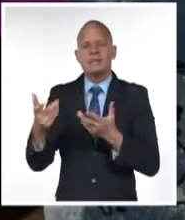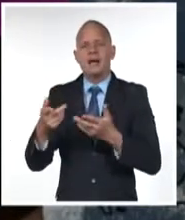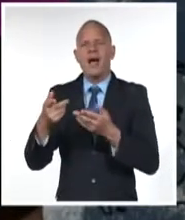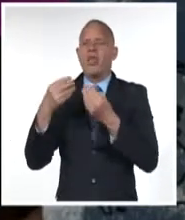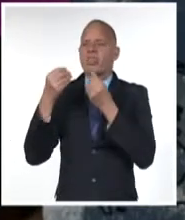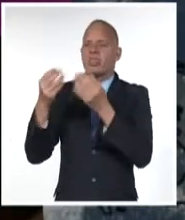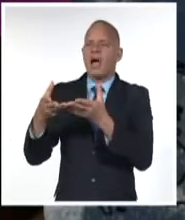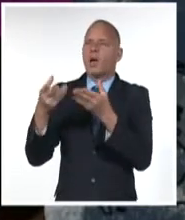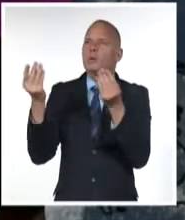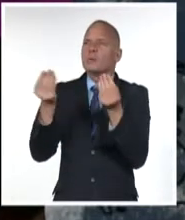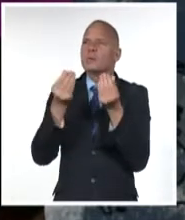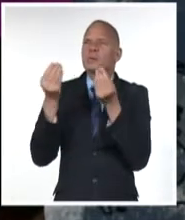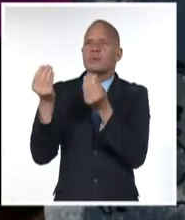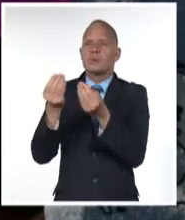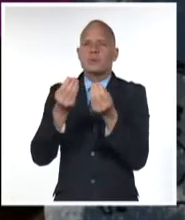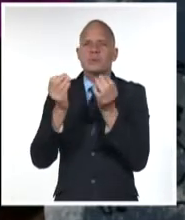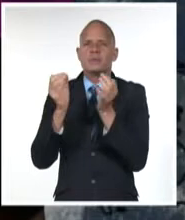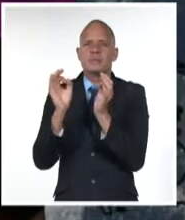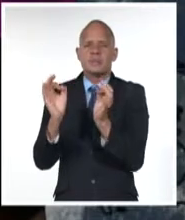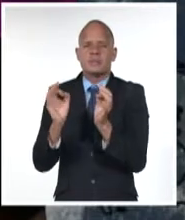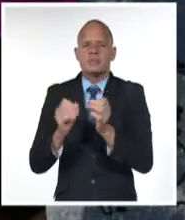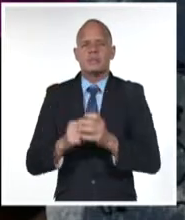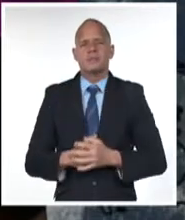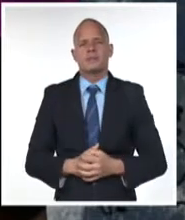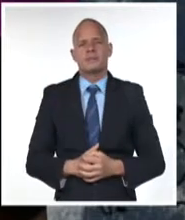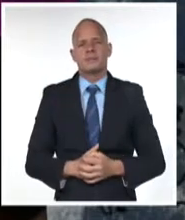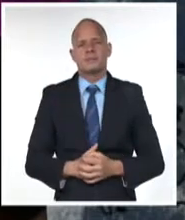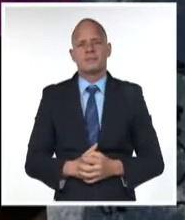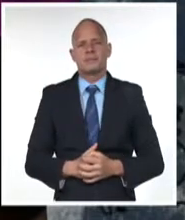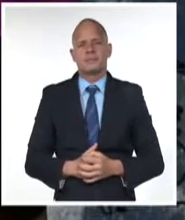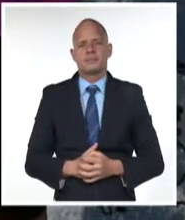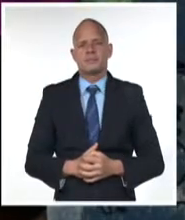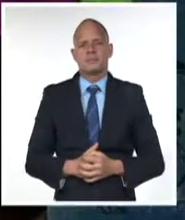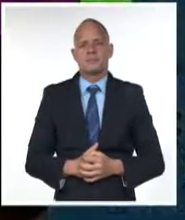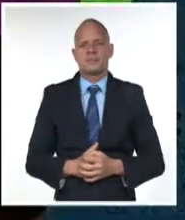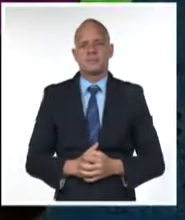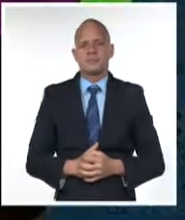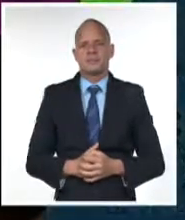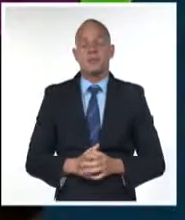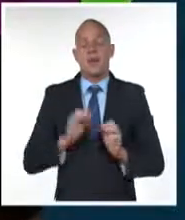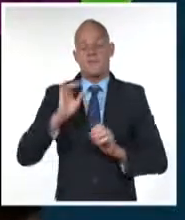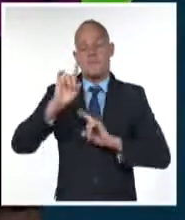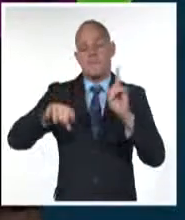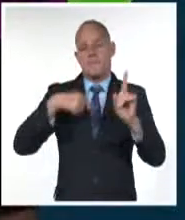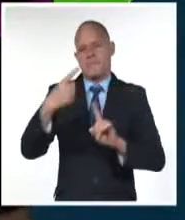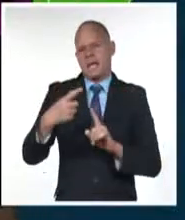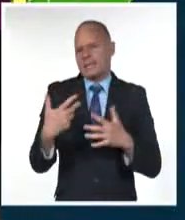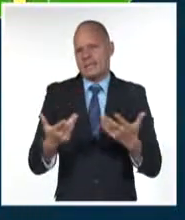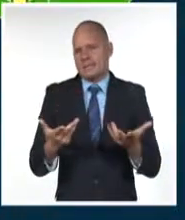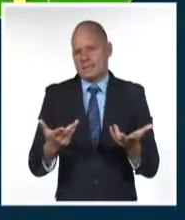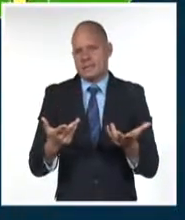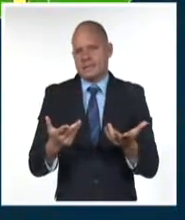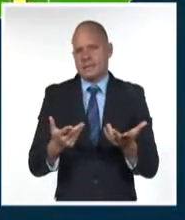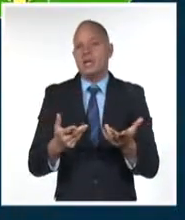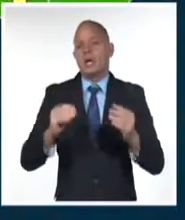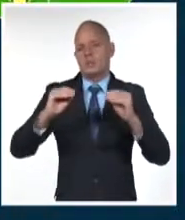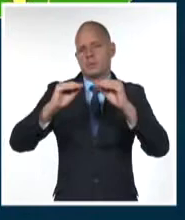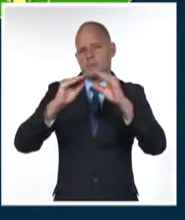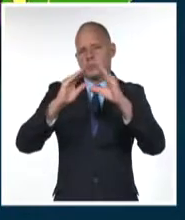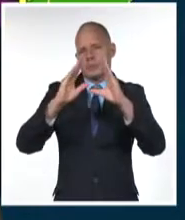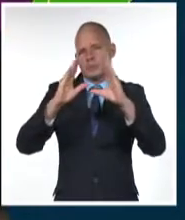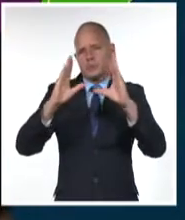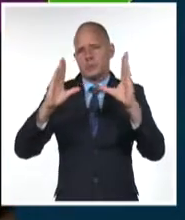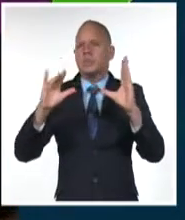que se mantiene influyendo en los niveles bajos de la tropósfera. Y por eso se pronostica para mañana un amanecer con cielos parcialmente